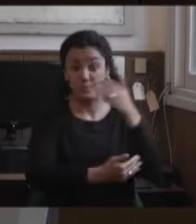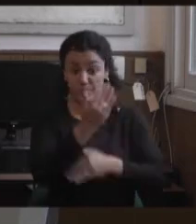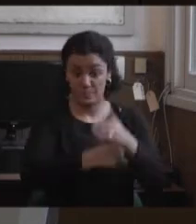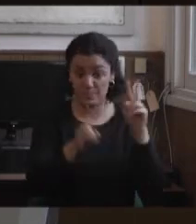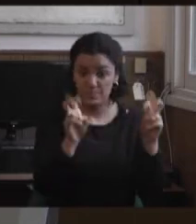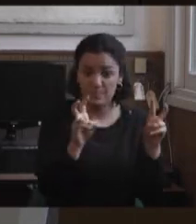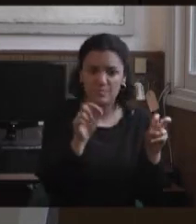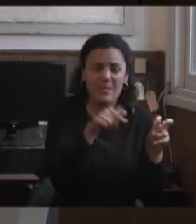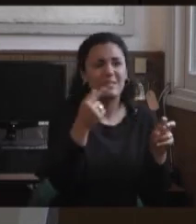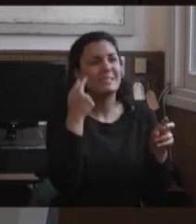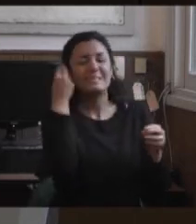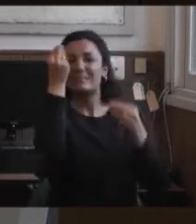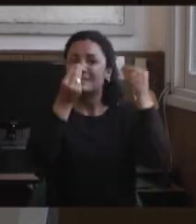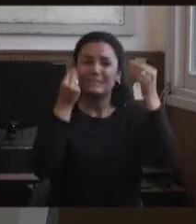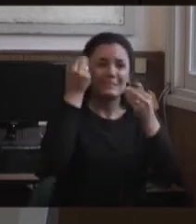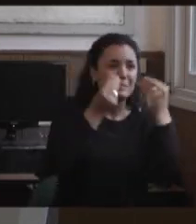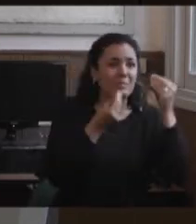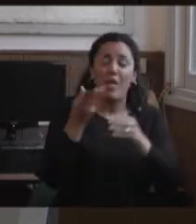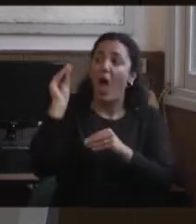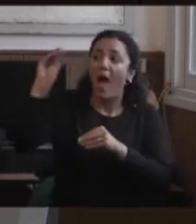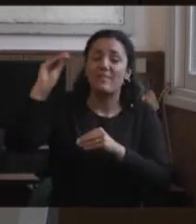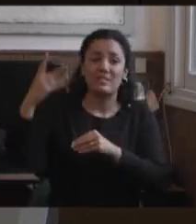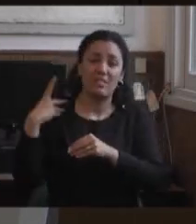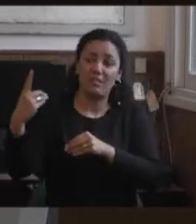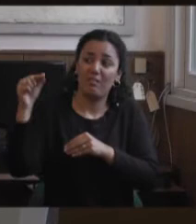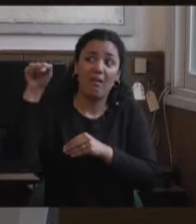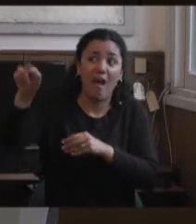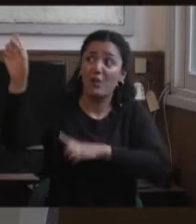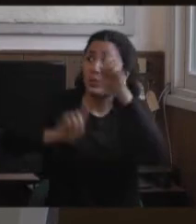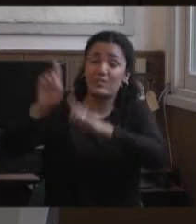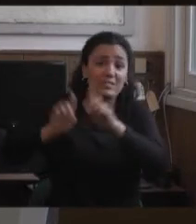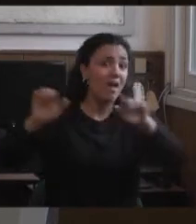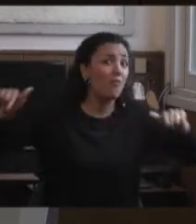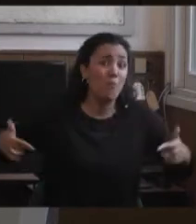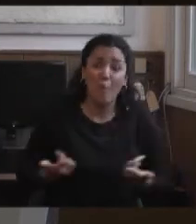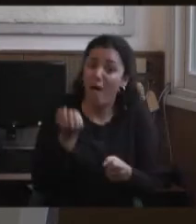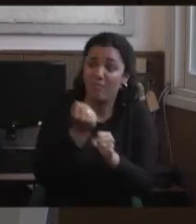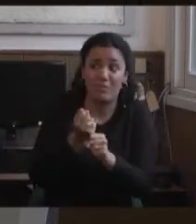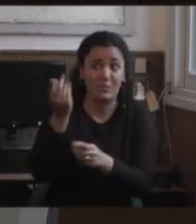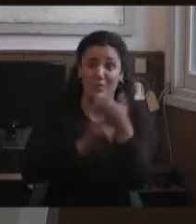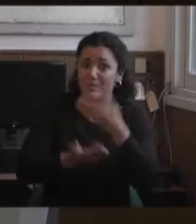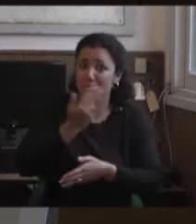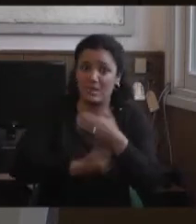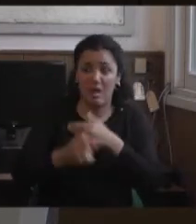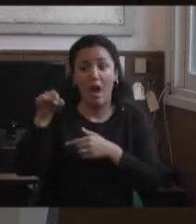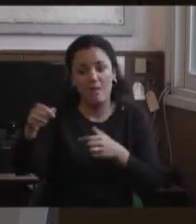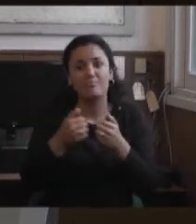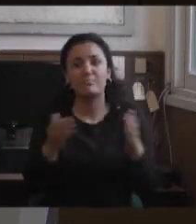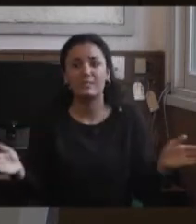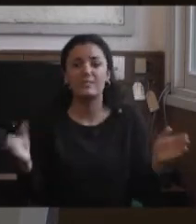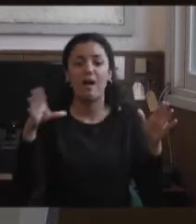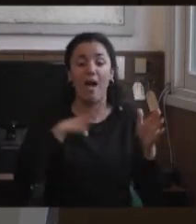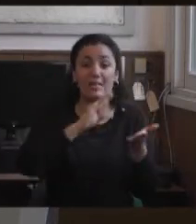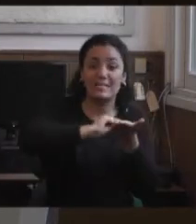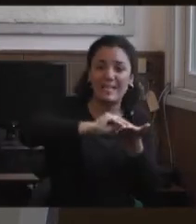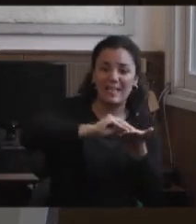preocupación a nuestras autoridades de que en la universidad no había nada vinculado a la discapacidad. Entonces nos dan un espacio, en ese momento era la Secretaría de